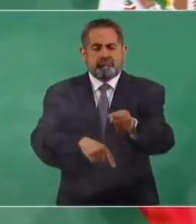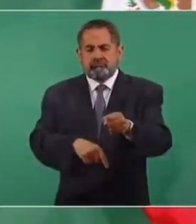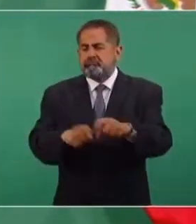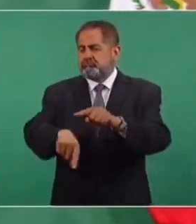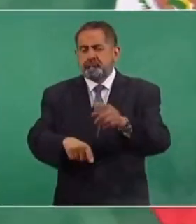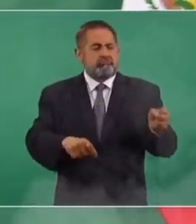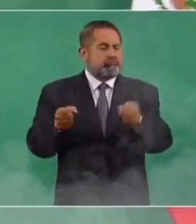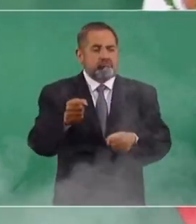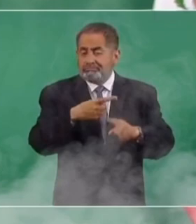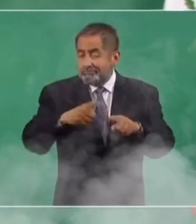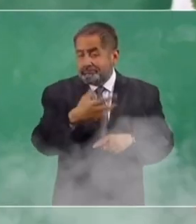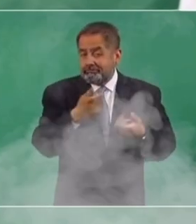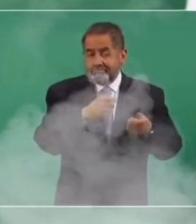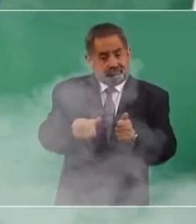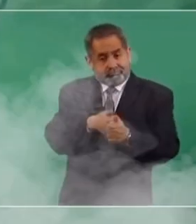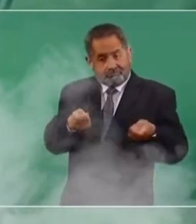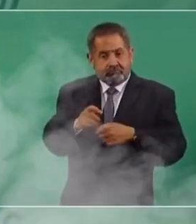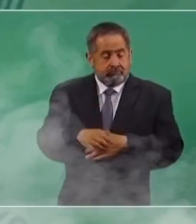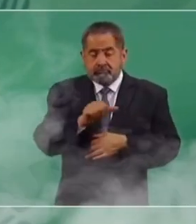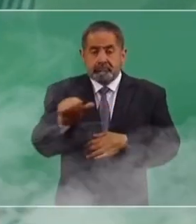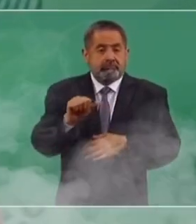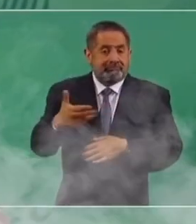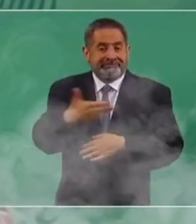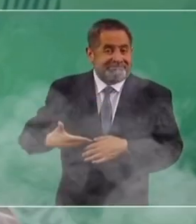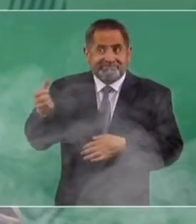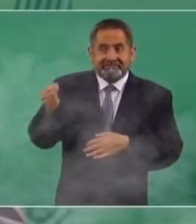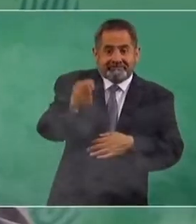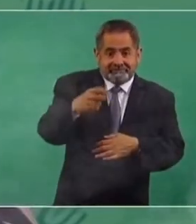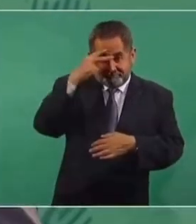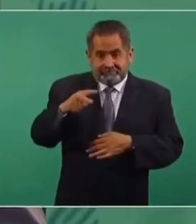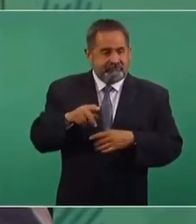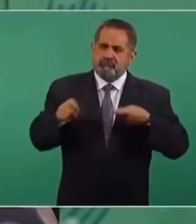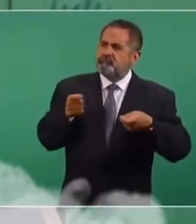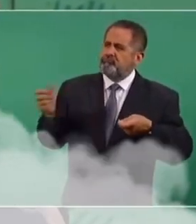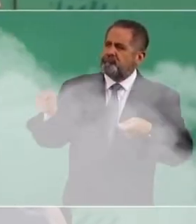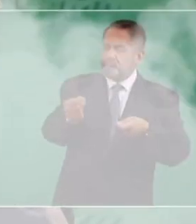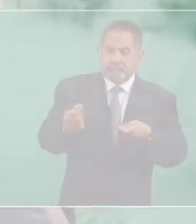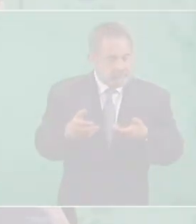llegan a imponer a presidentes de la República?